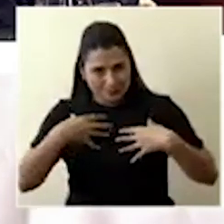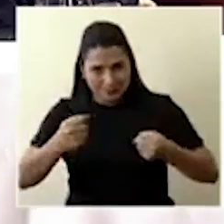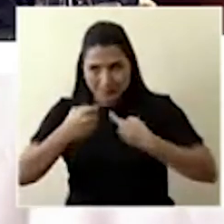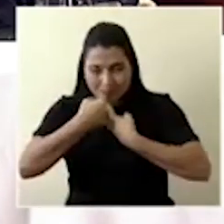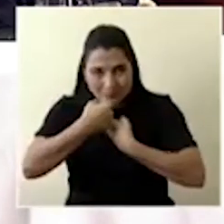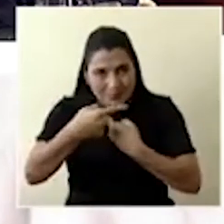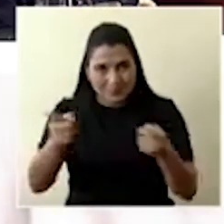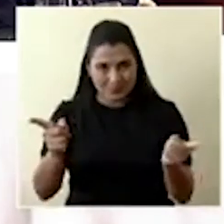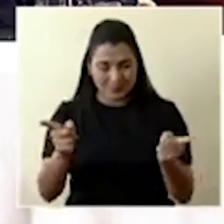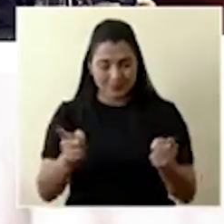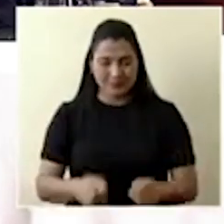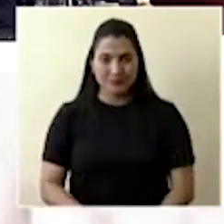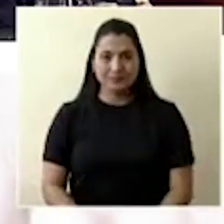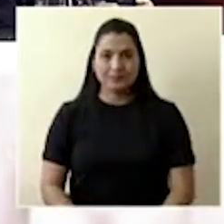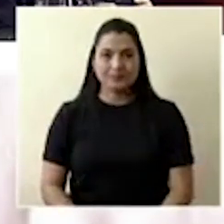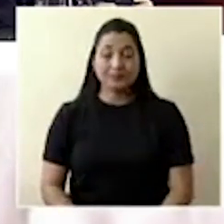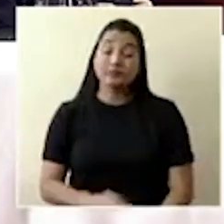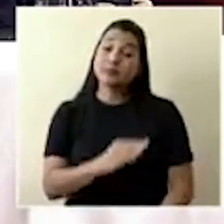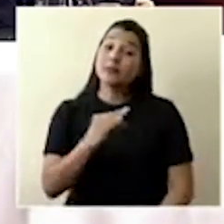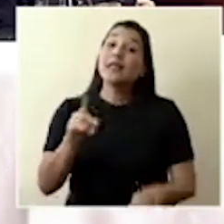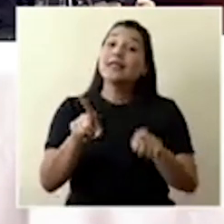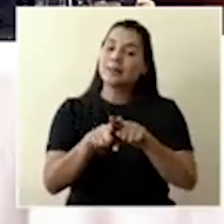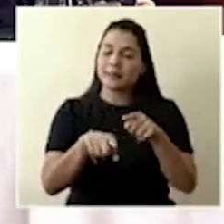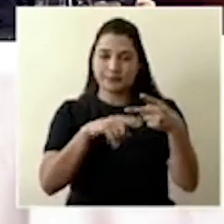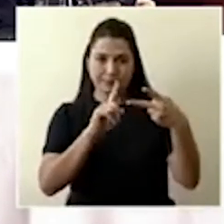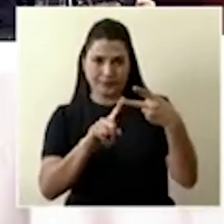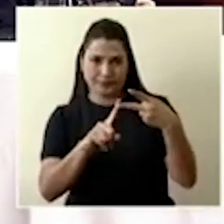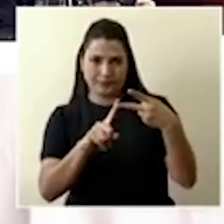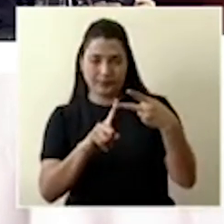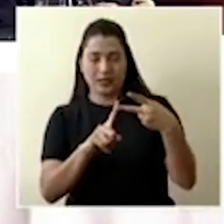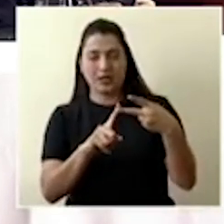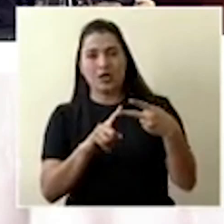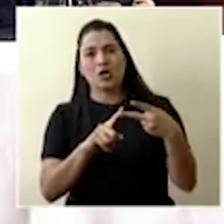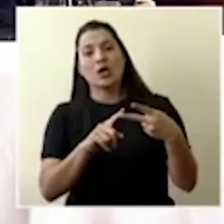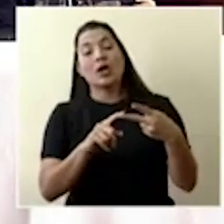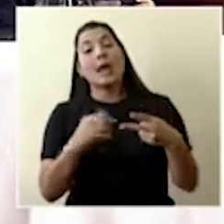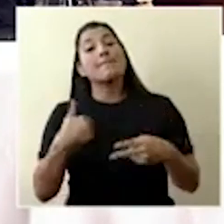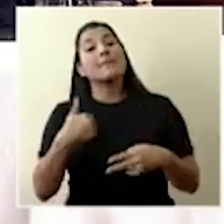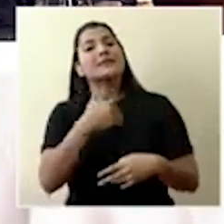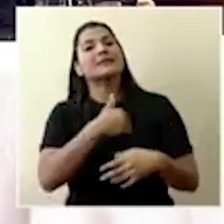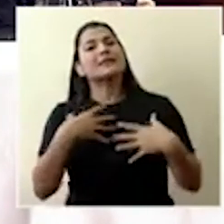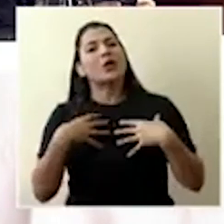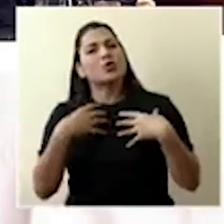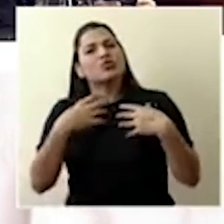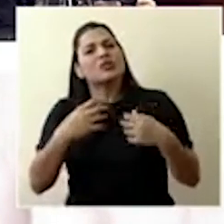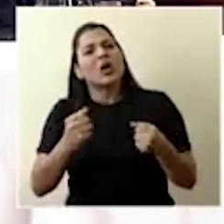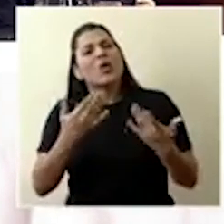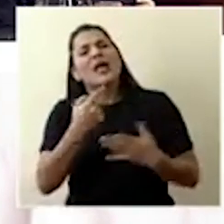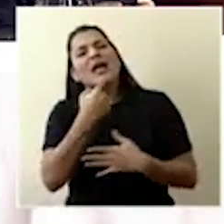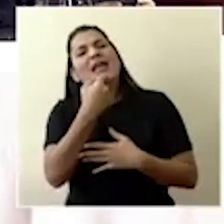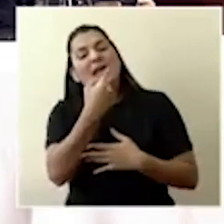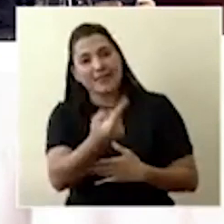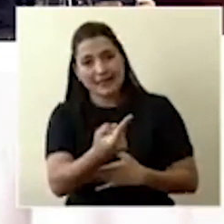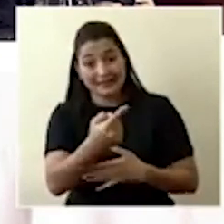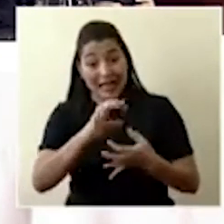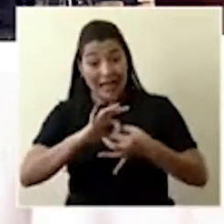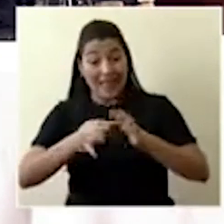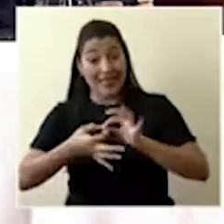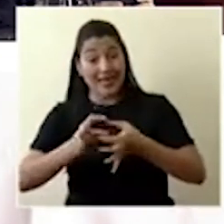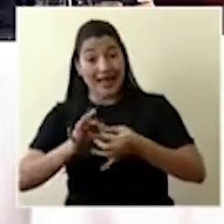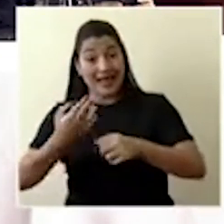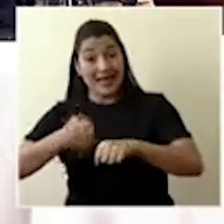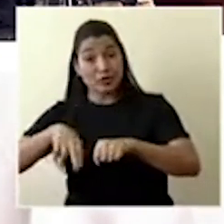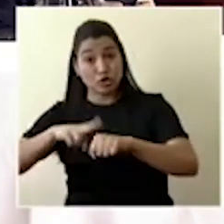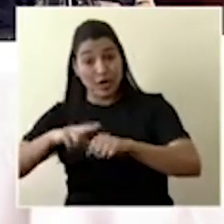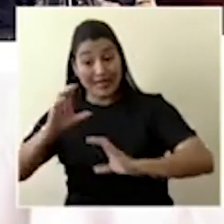de la población de los últimos días? Y también consulta, ¿qué respuesta le da el Ministerio de Salud a la Academia Nacional de Ciencias de Costa Rica a raíz de la